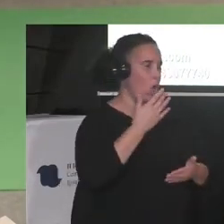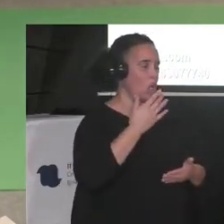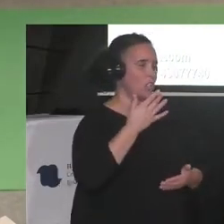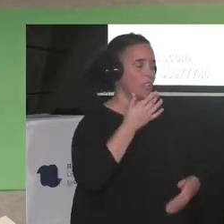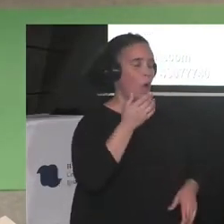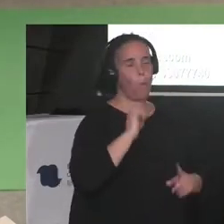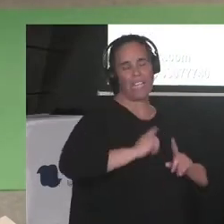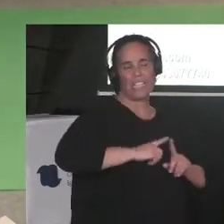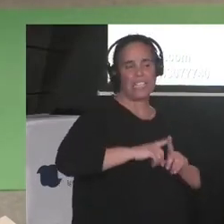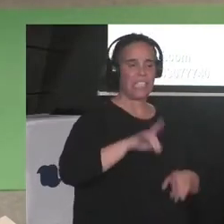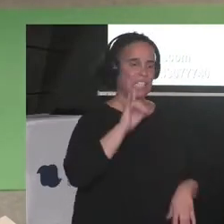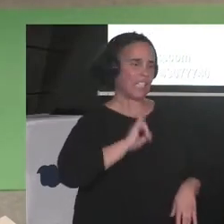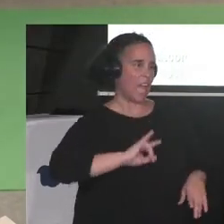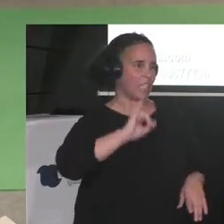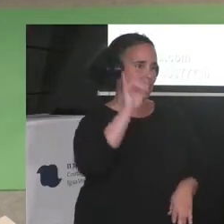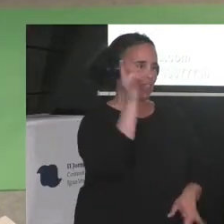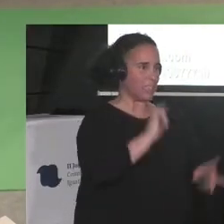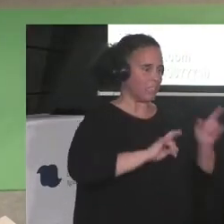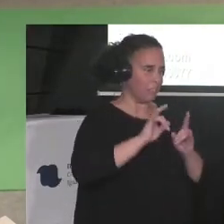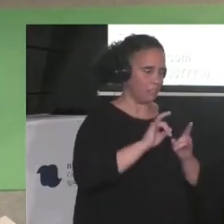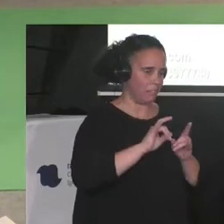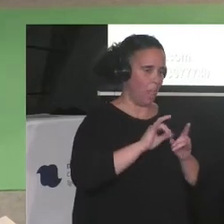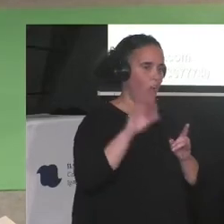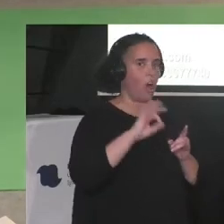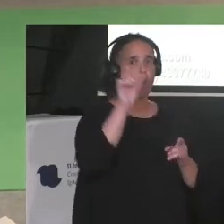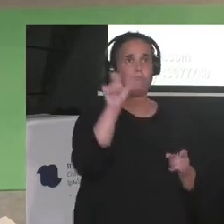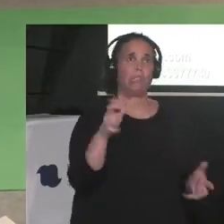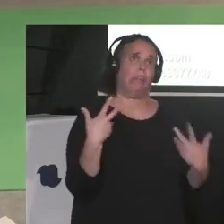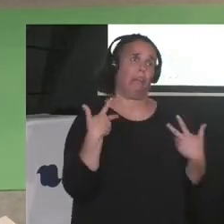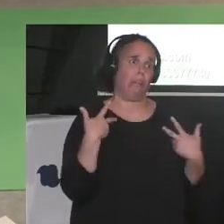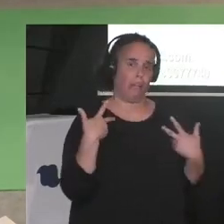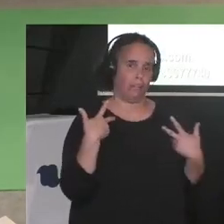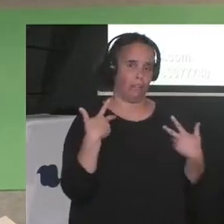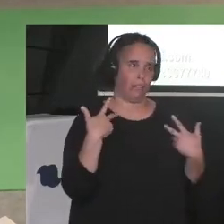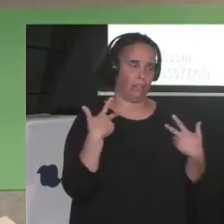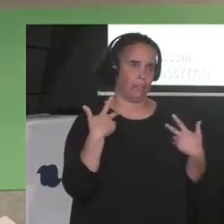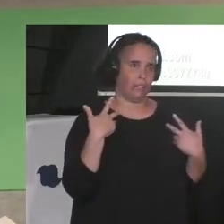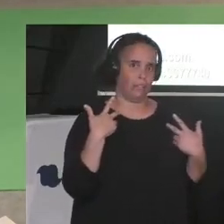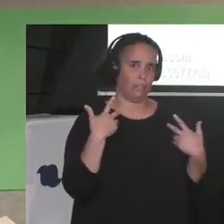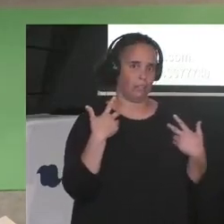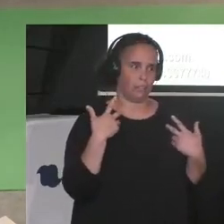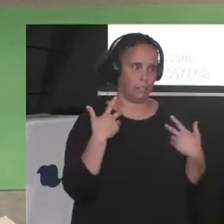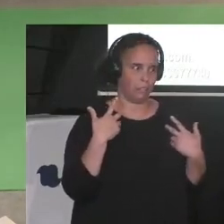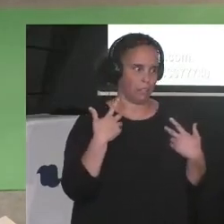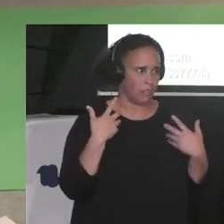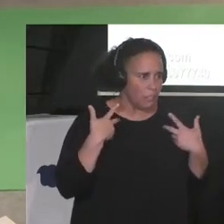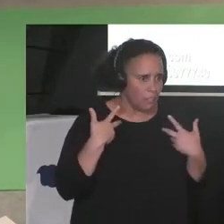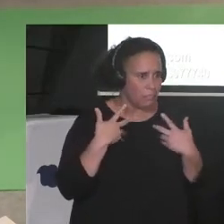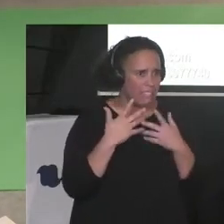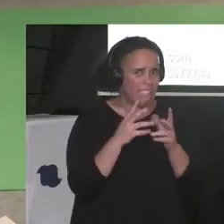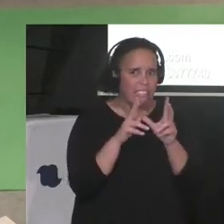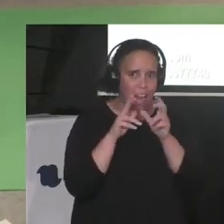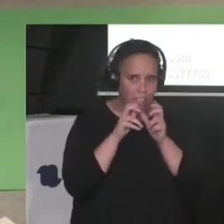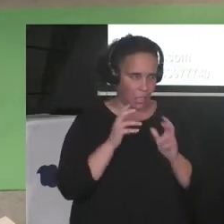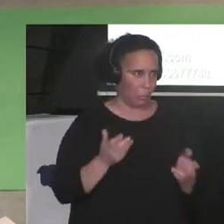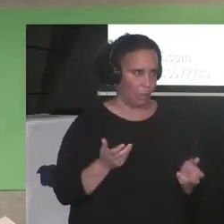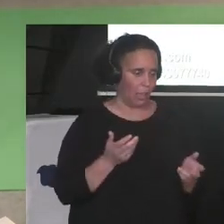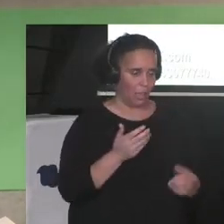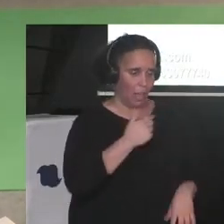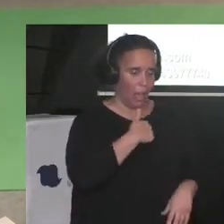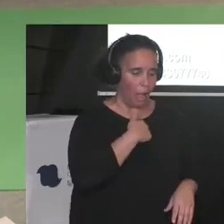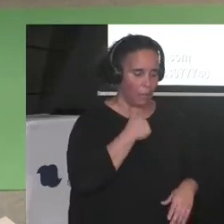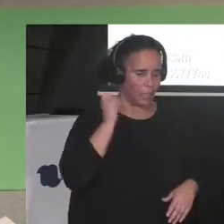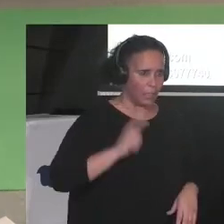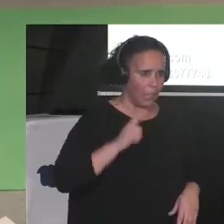o gente en apuro, en apuros terribles. A mí últimamente no dejan de